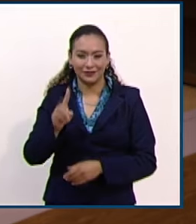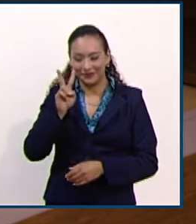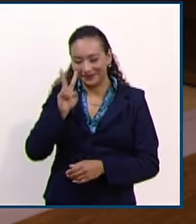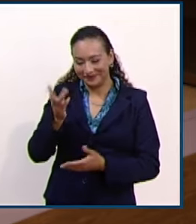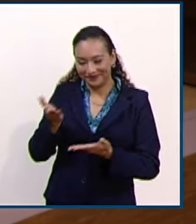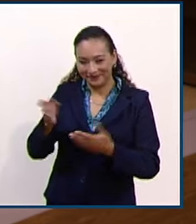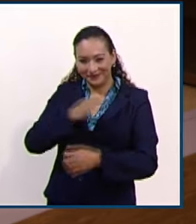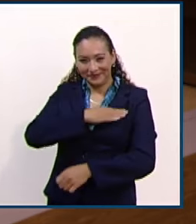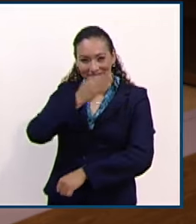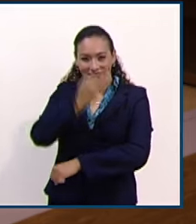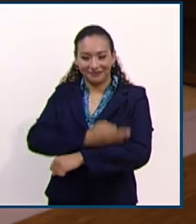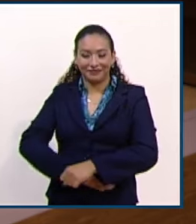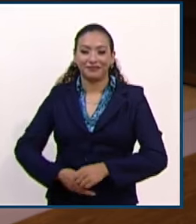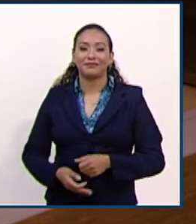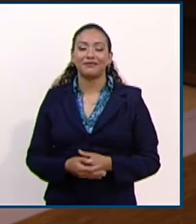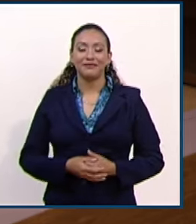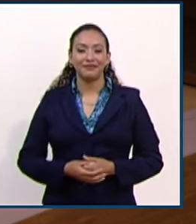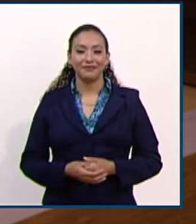buenas tardes. Adelante.